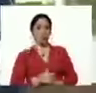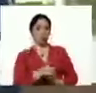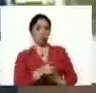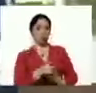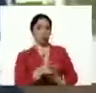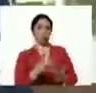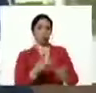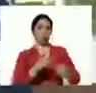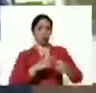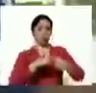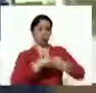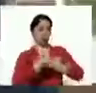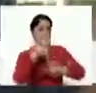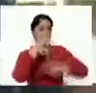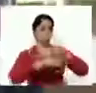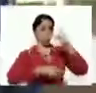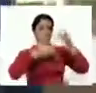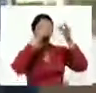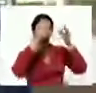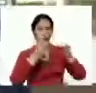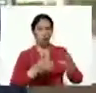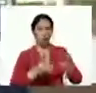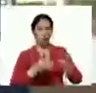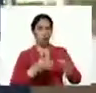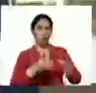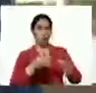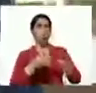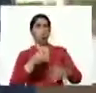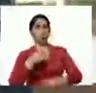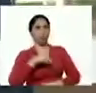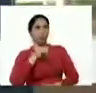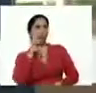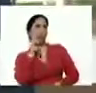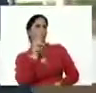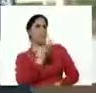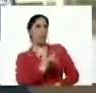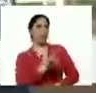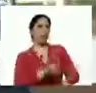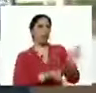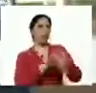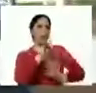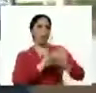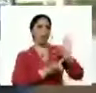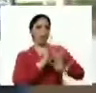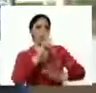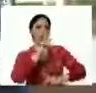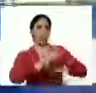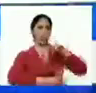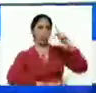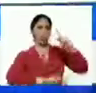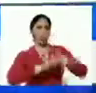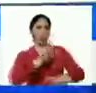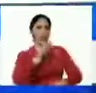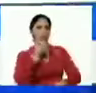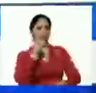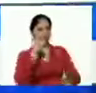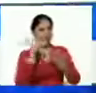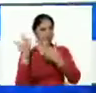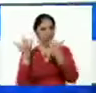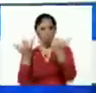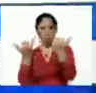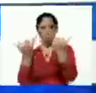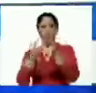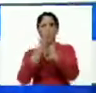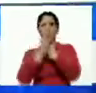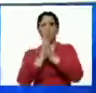de producción real, que se traduce en lo que hoy vamos a ver en el desarrollo del programa de estatal. Vamos a verlo de inmediato,